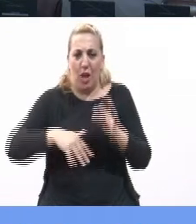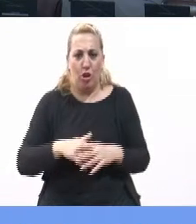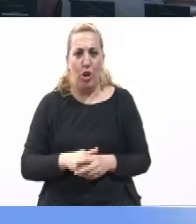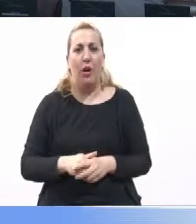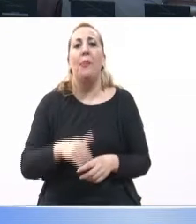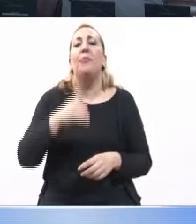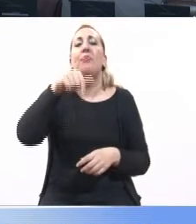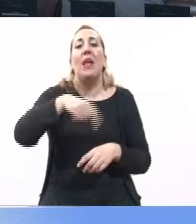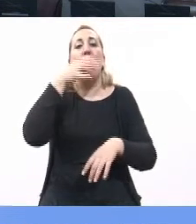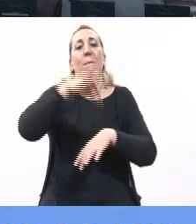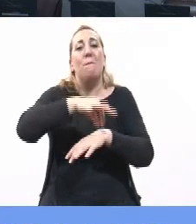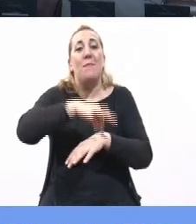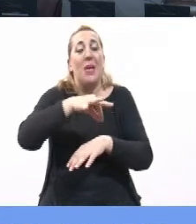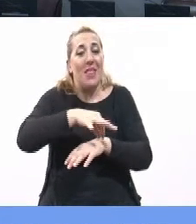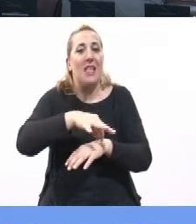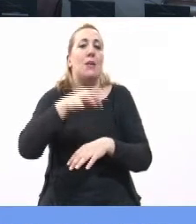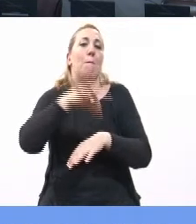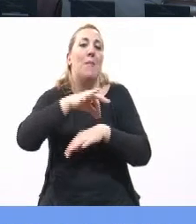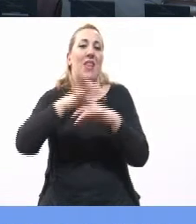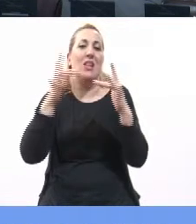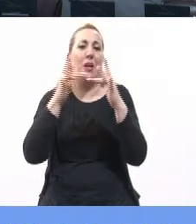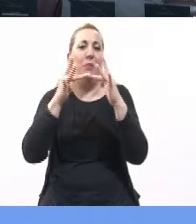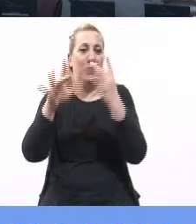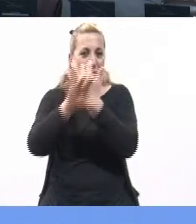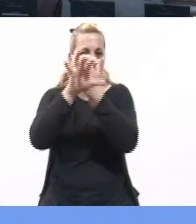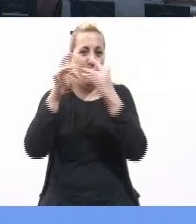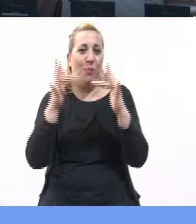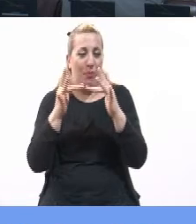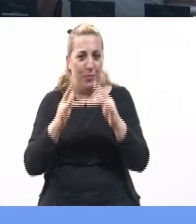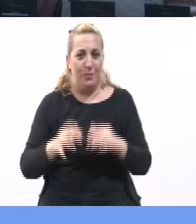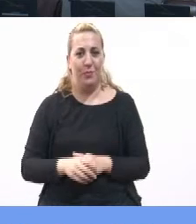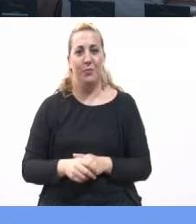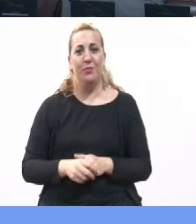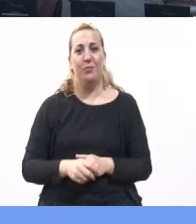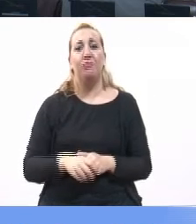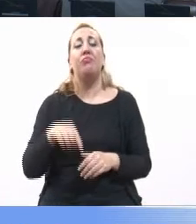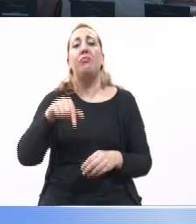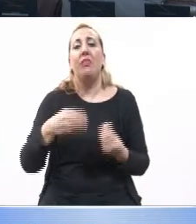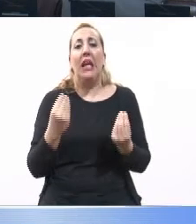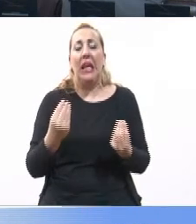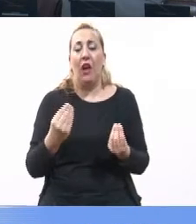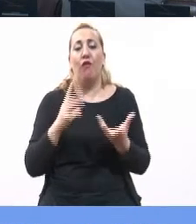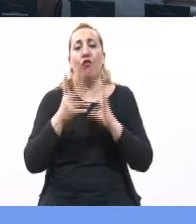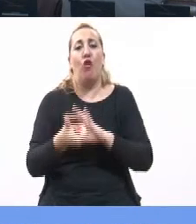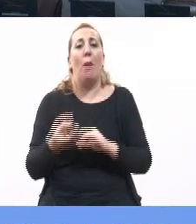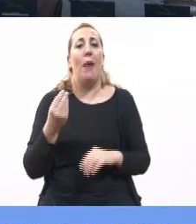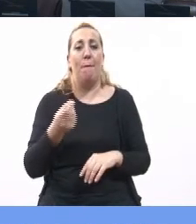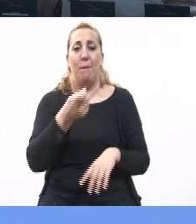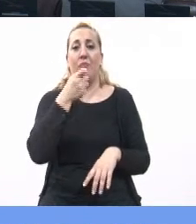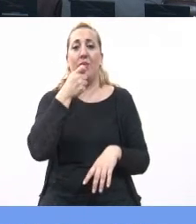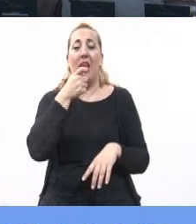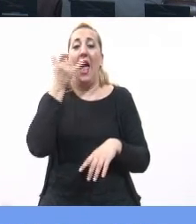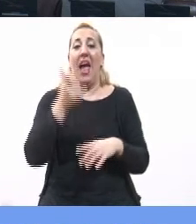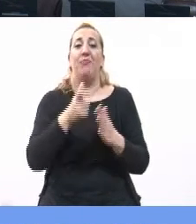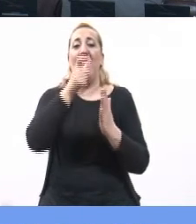en la medicina virtual, en la medicina digital, Presidenta. Y esta trilogía se forma, primero, por la